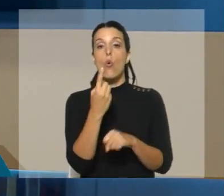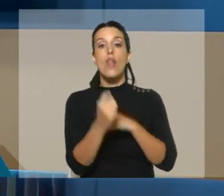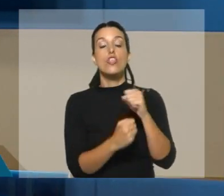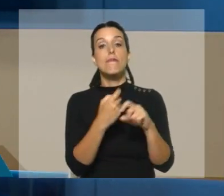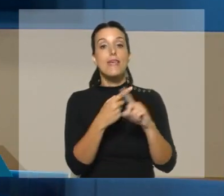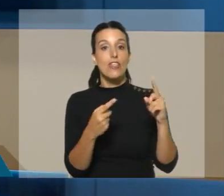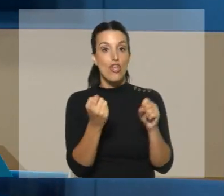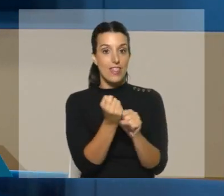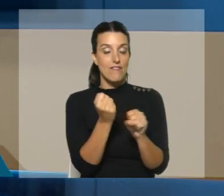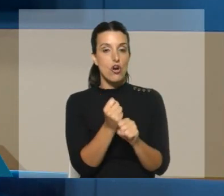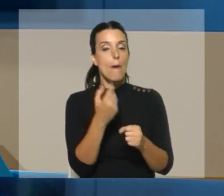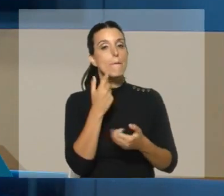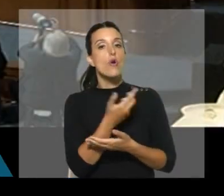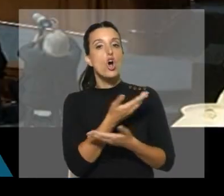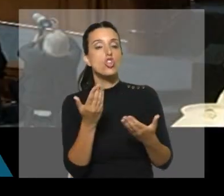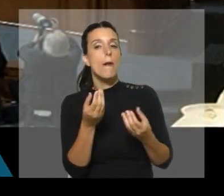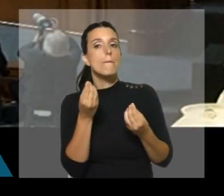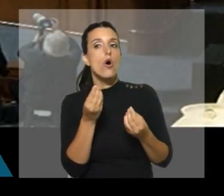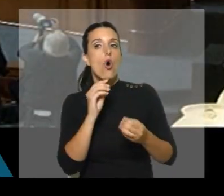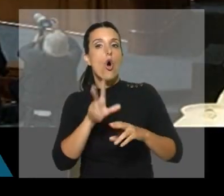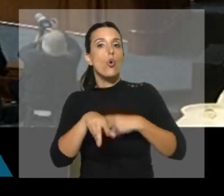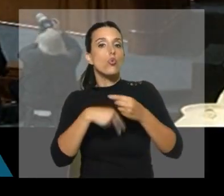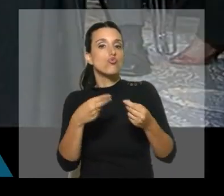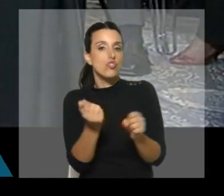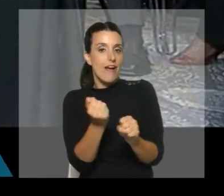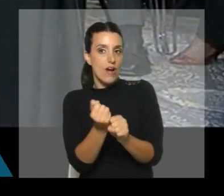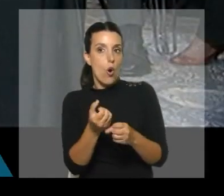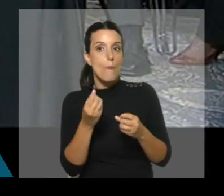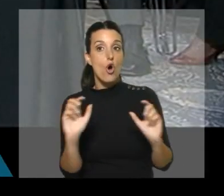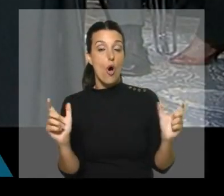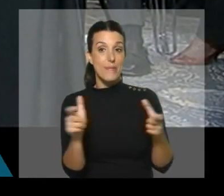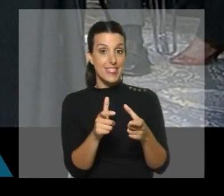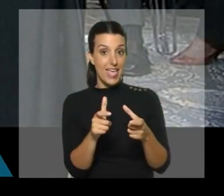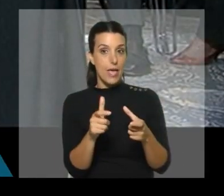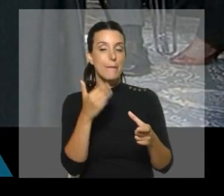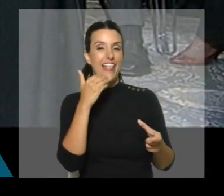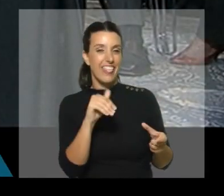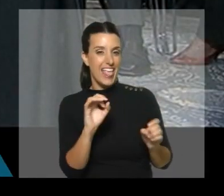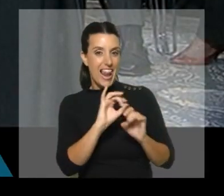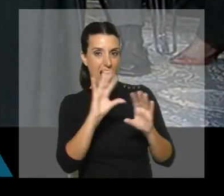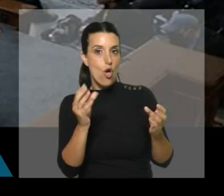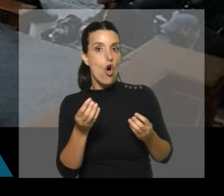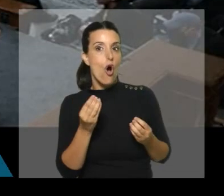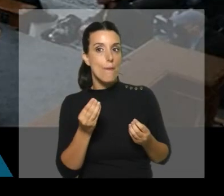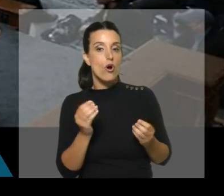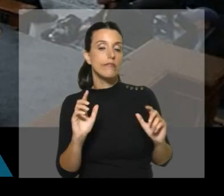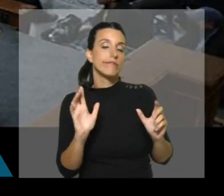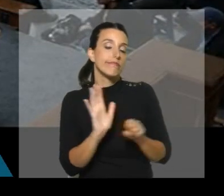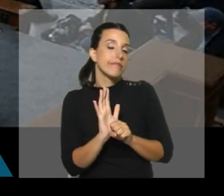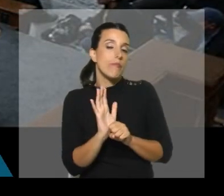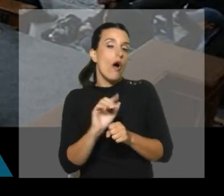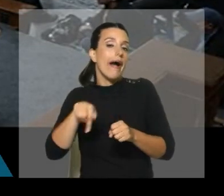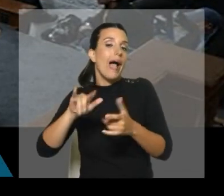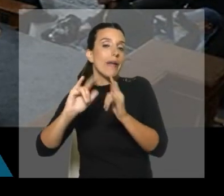lo que hizo fue presentar las principales conclusiones de su trabajo. Este comité para entenderlo es como una comisión investigadora de nuestro